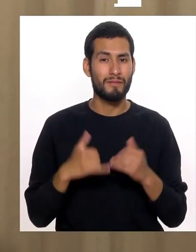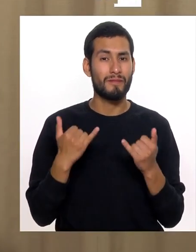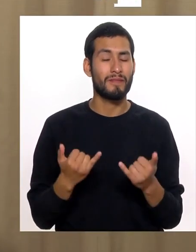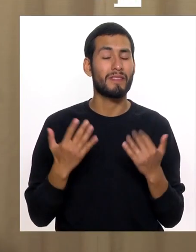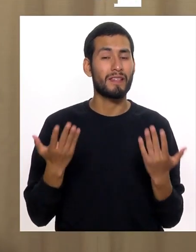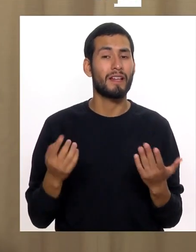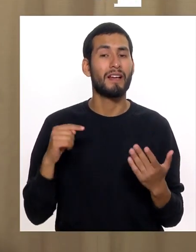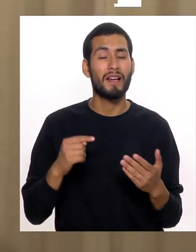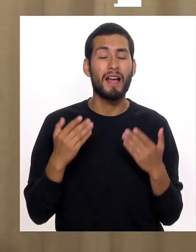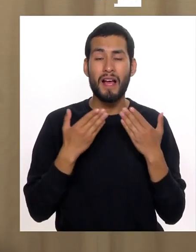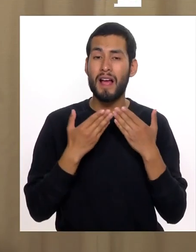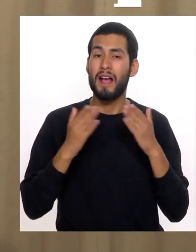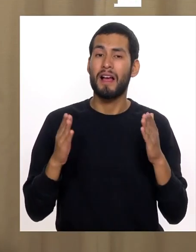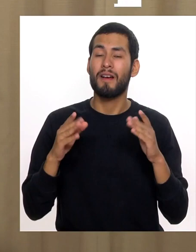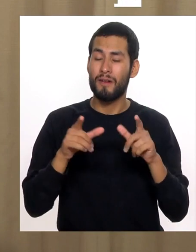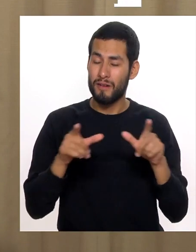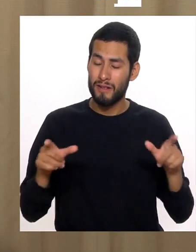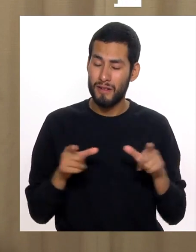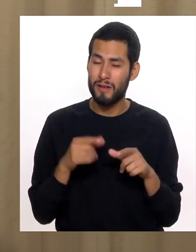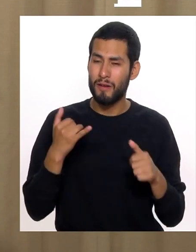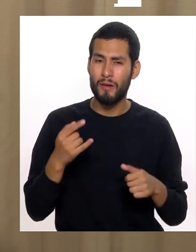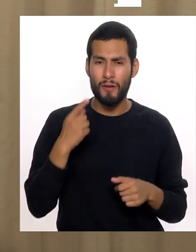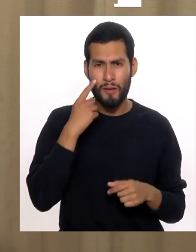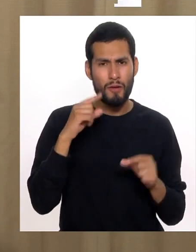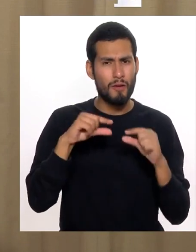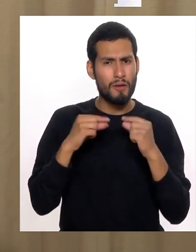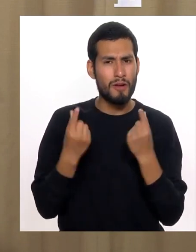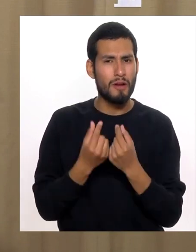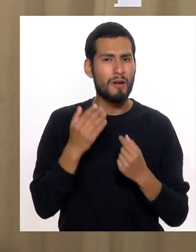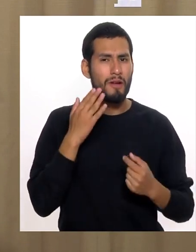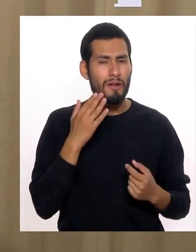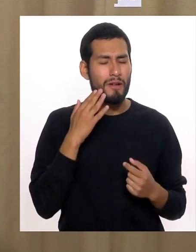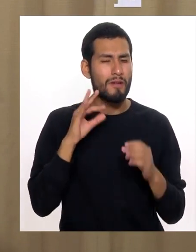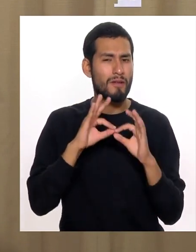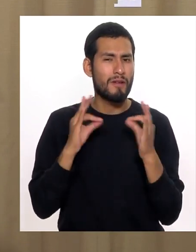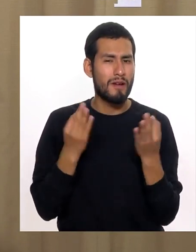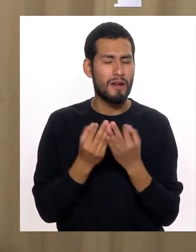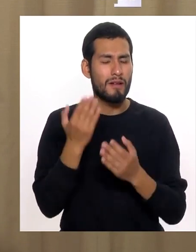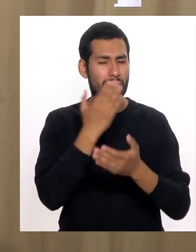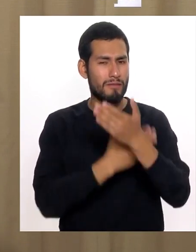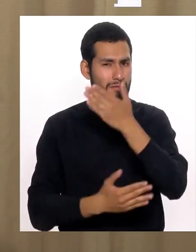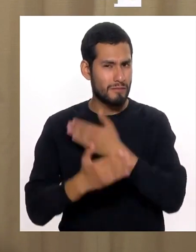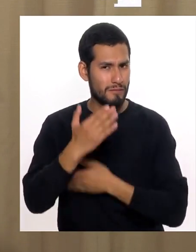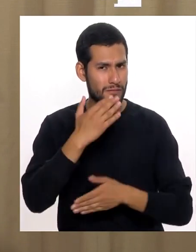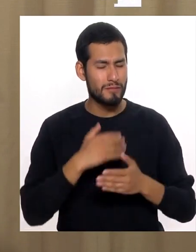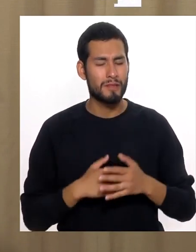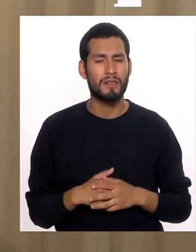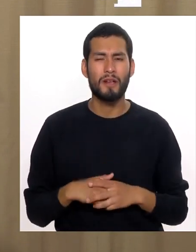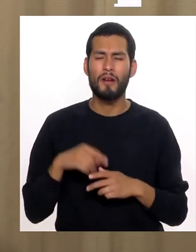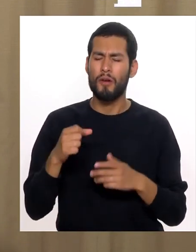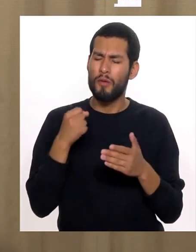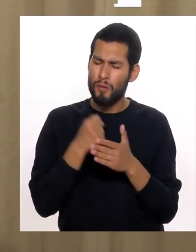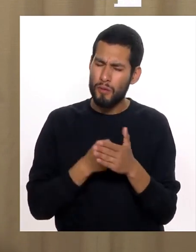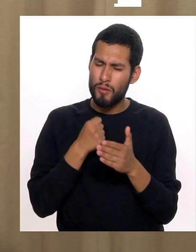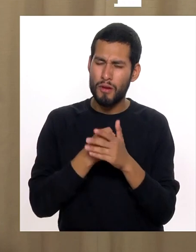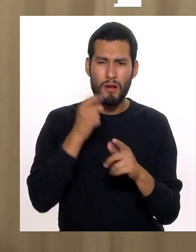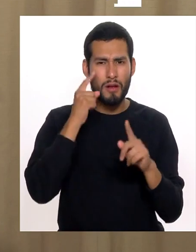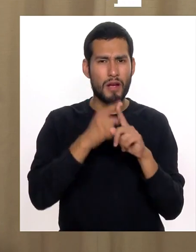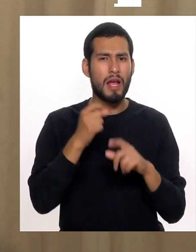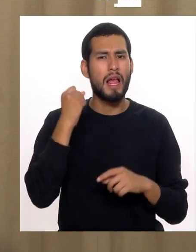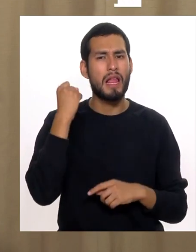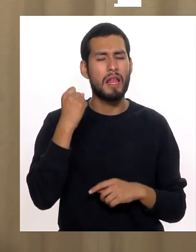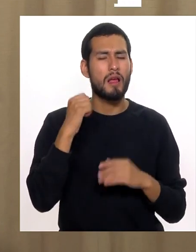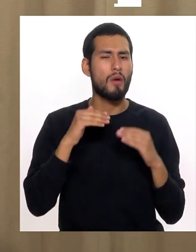Amigos Bueno y ahora En Abriendo Espacios Vamos a conocer A un grupo De madres De familia Con discapacidad Que